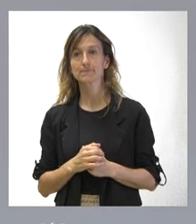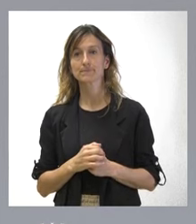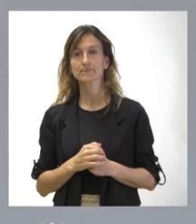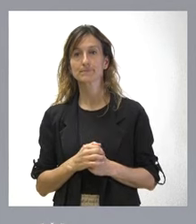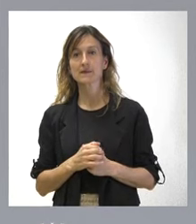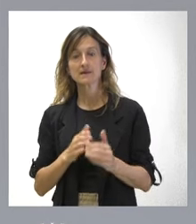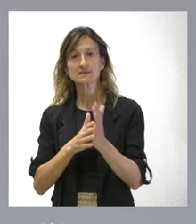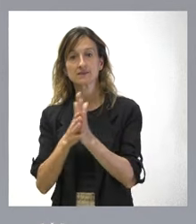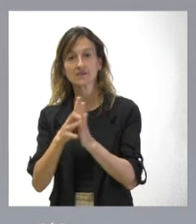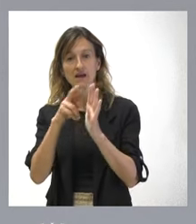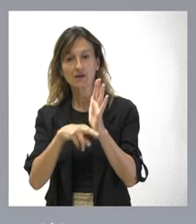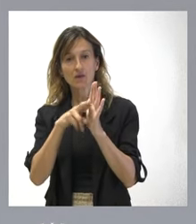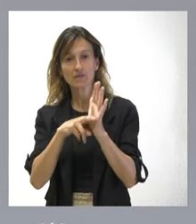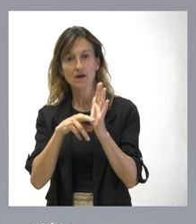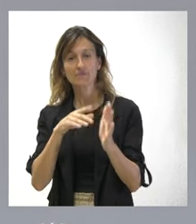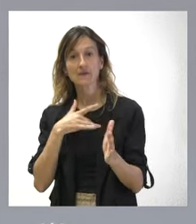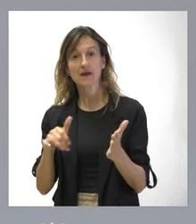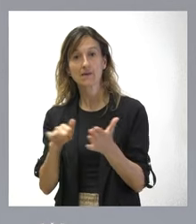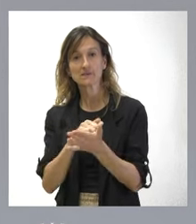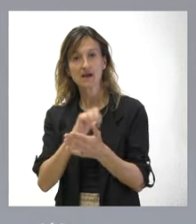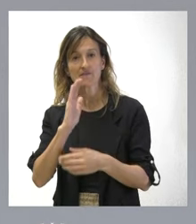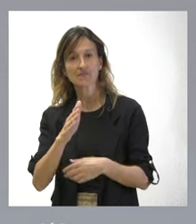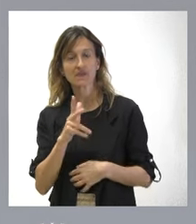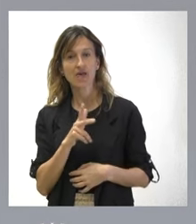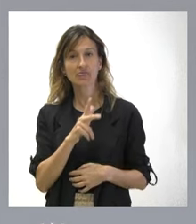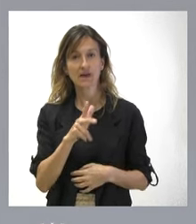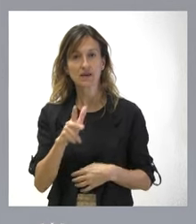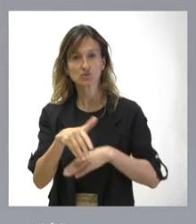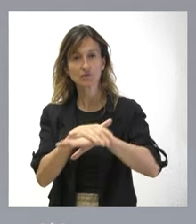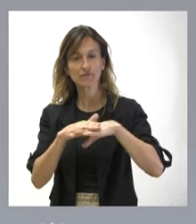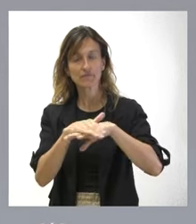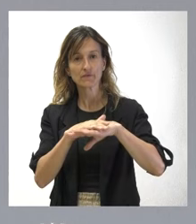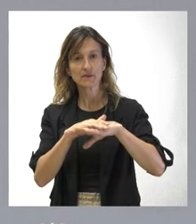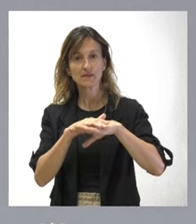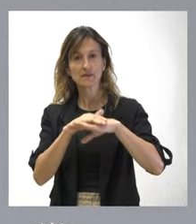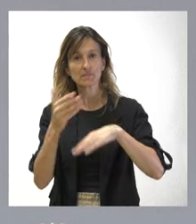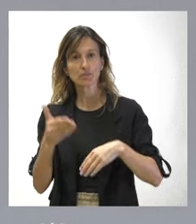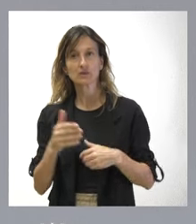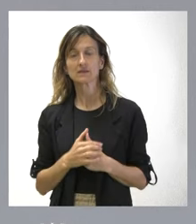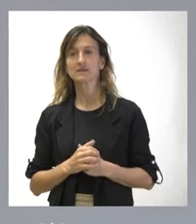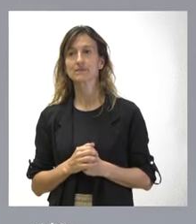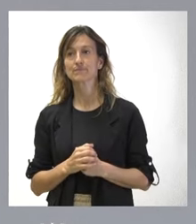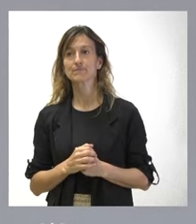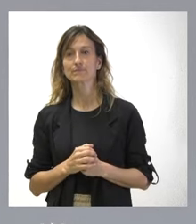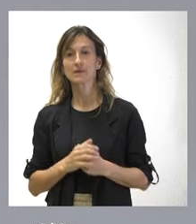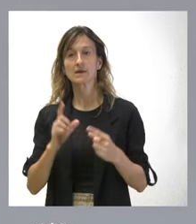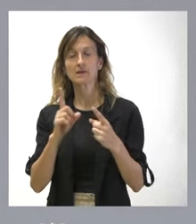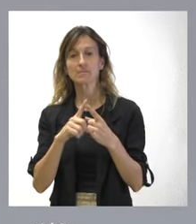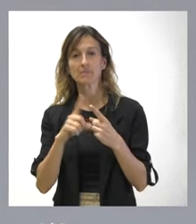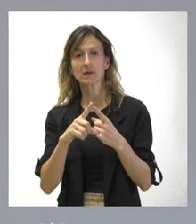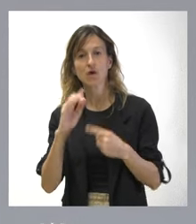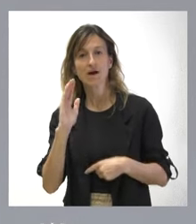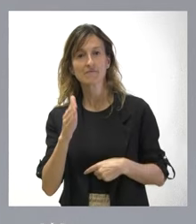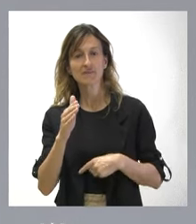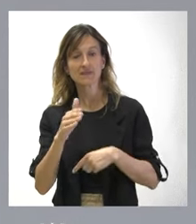regulación de esa amnistía afecta a derechos fundamentales y esenciales. En primer lugar, quiebra el Estado